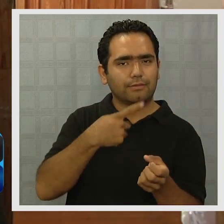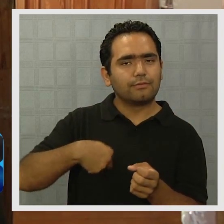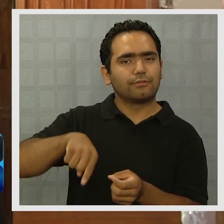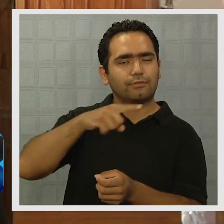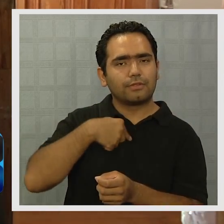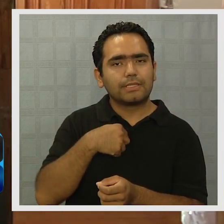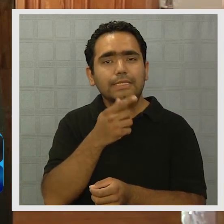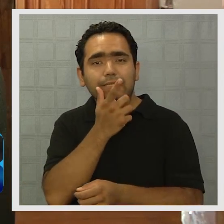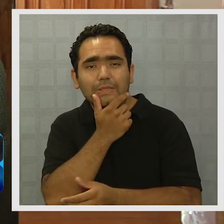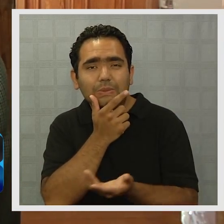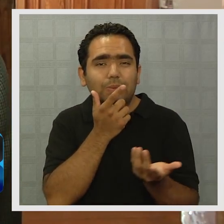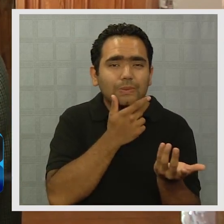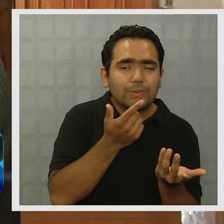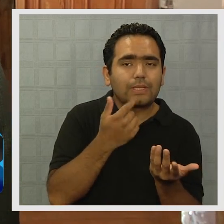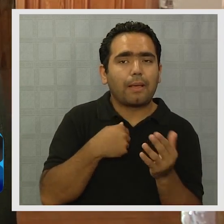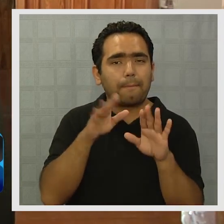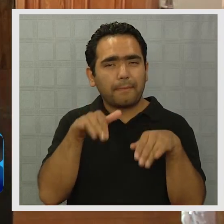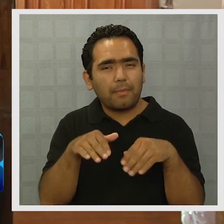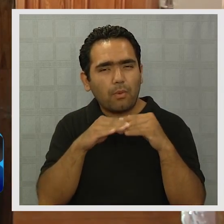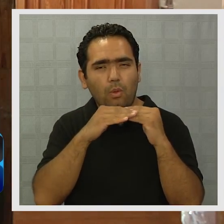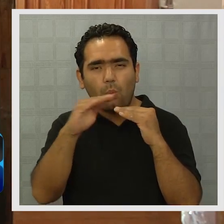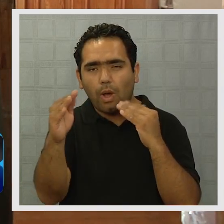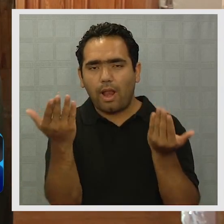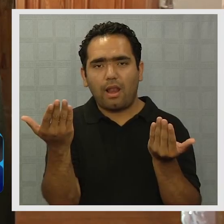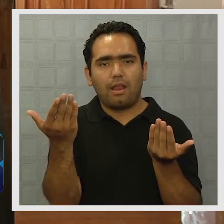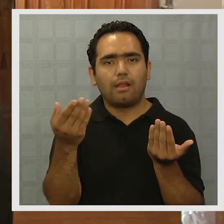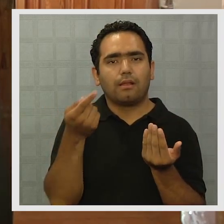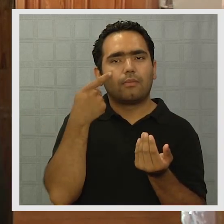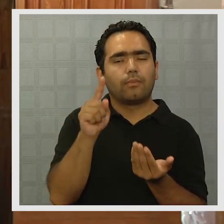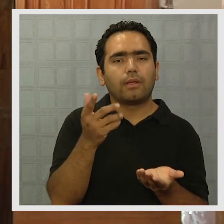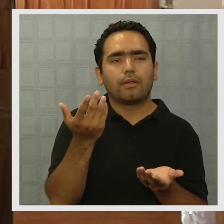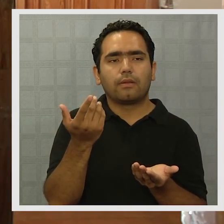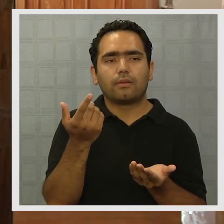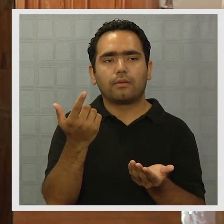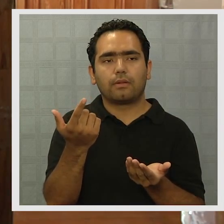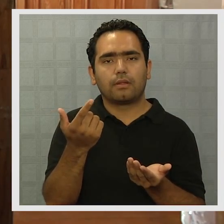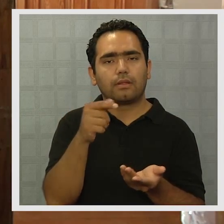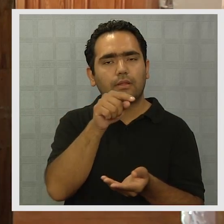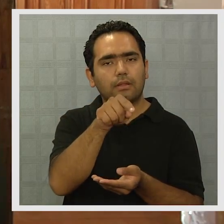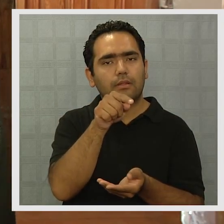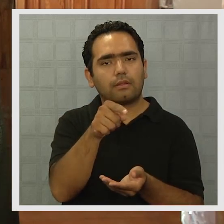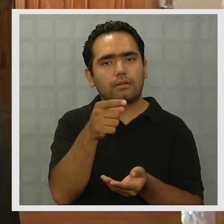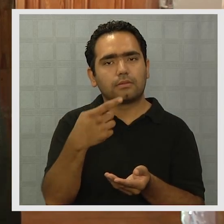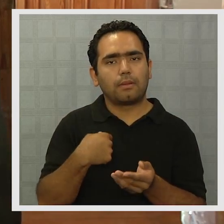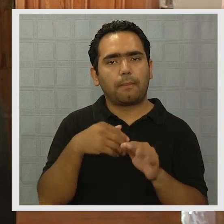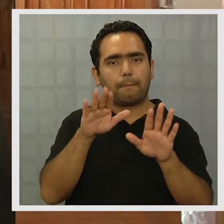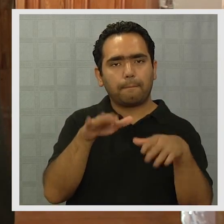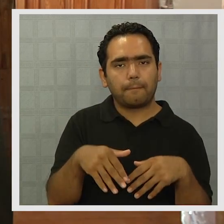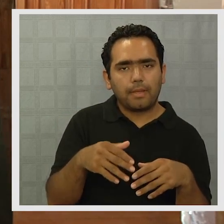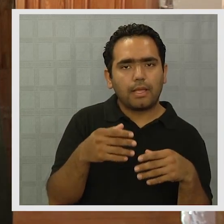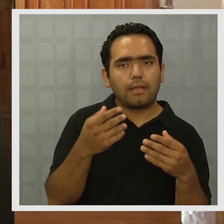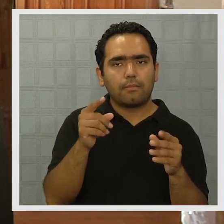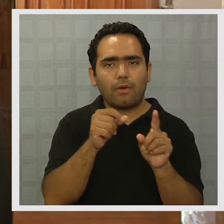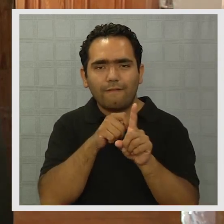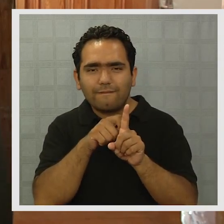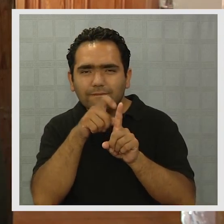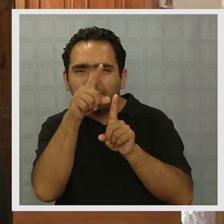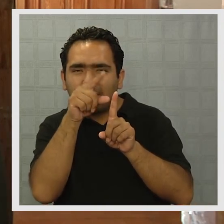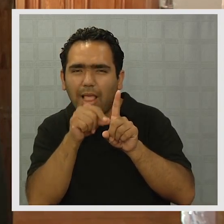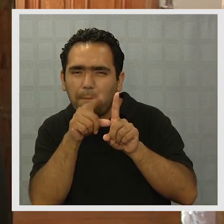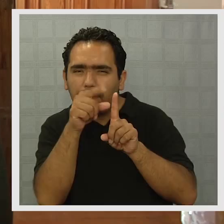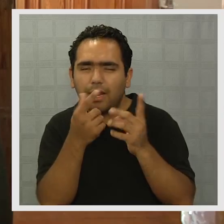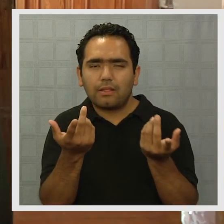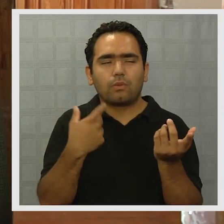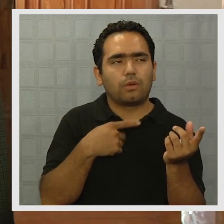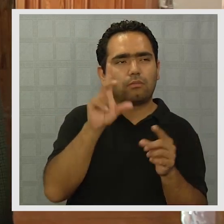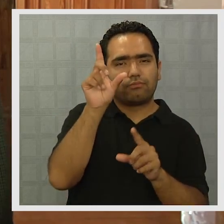más bien nosotros estamos pensando que las cosas van a seguir más o menos igual. No necesariamente que vayan a mantenerse los mismos valores de